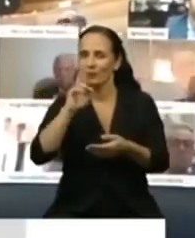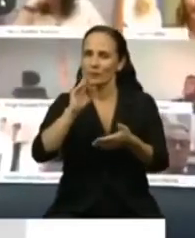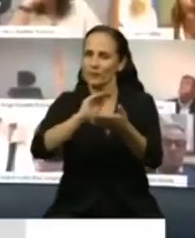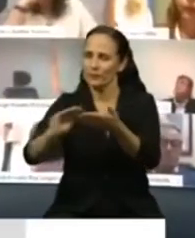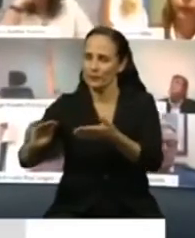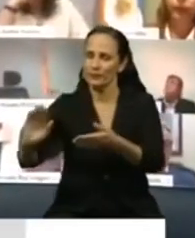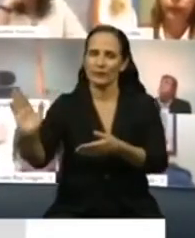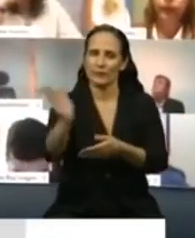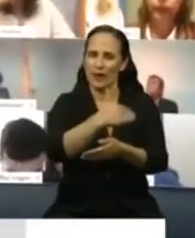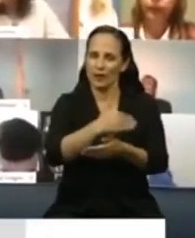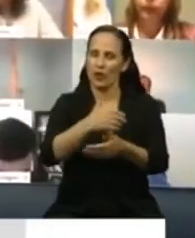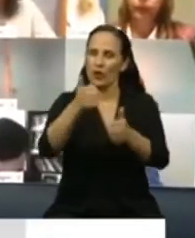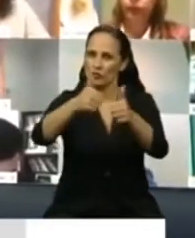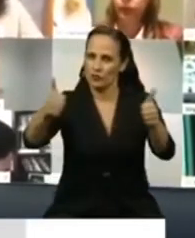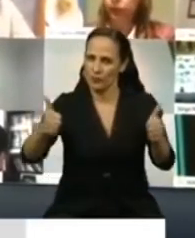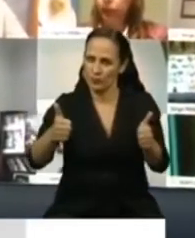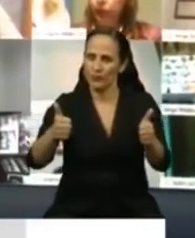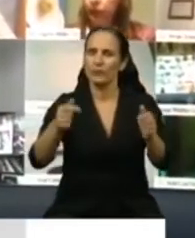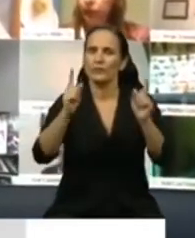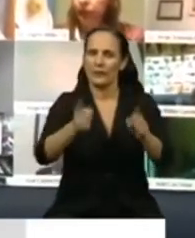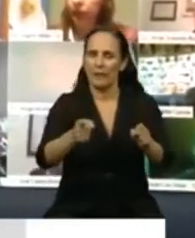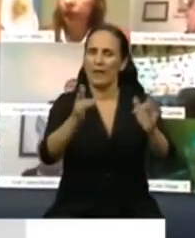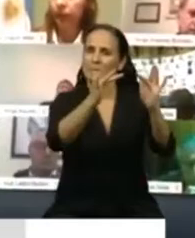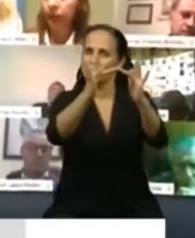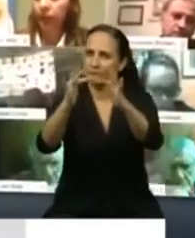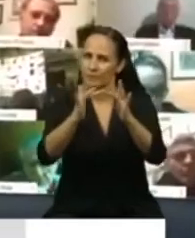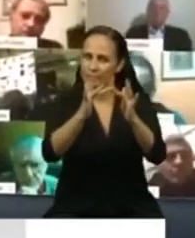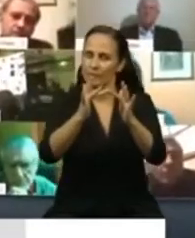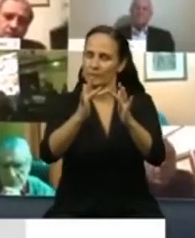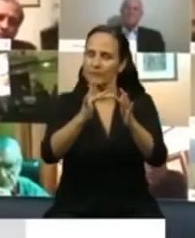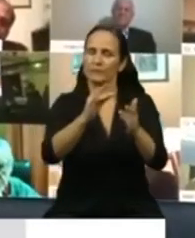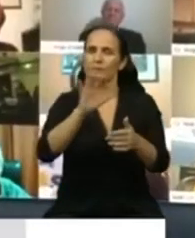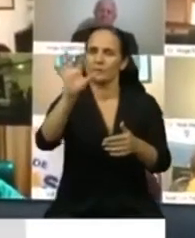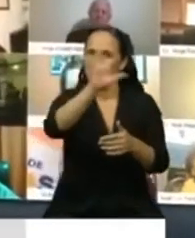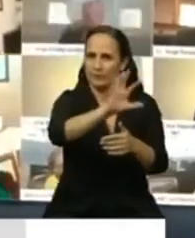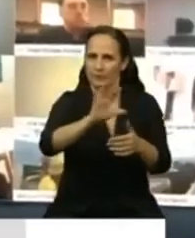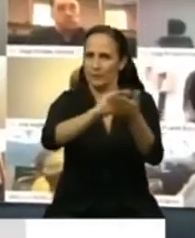aquí presentes y que de manera remota nos están siguiendo las distintas provincias.